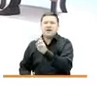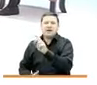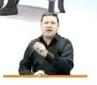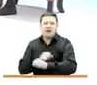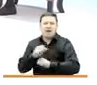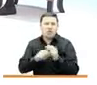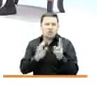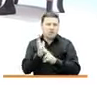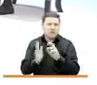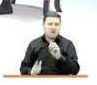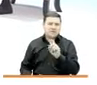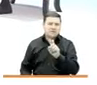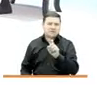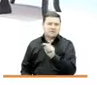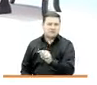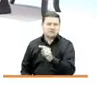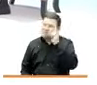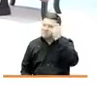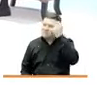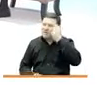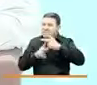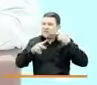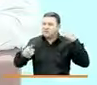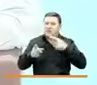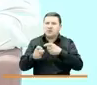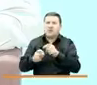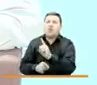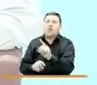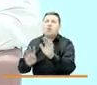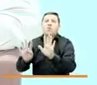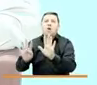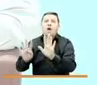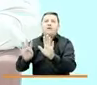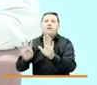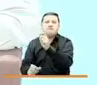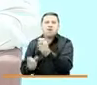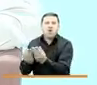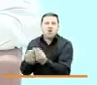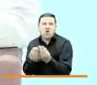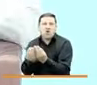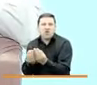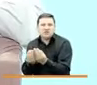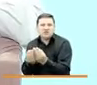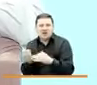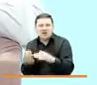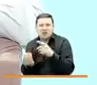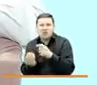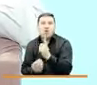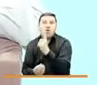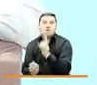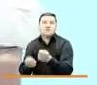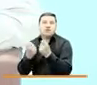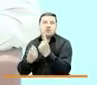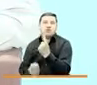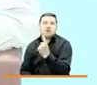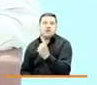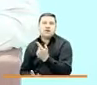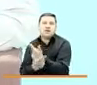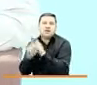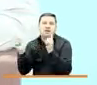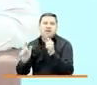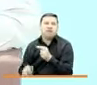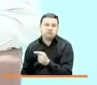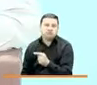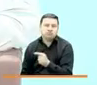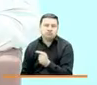nueve concejales de la población. No quedó sino uno libre, que estuvo